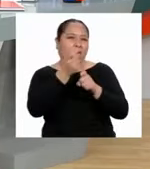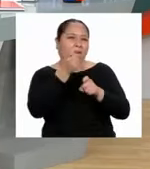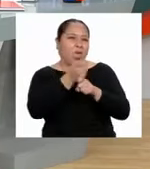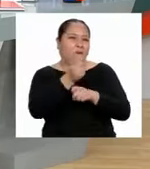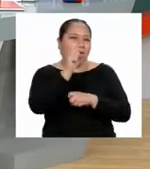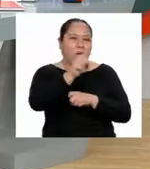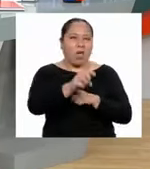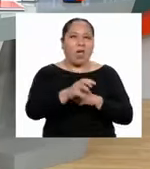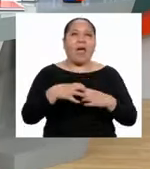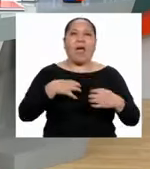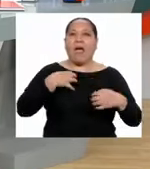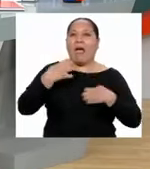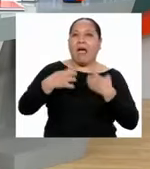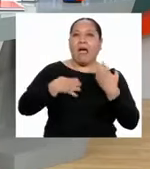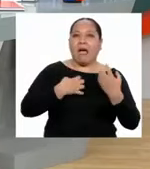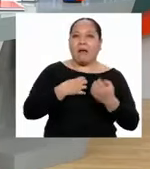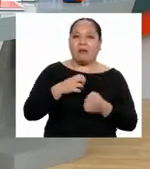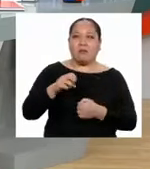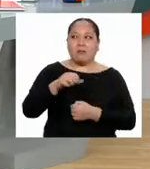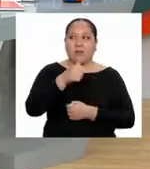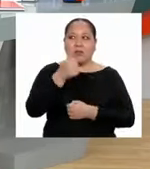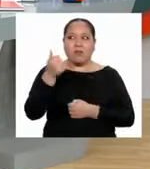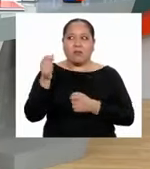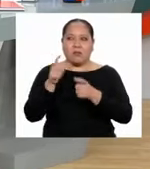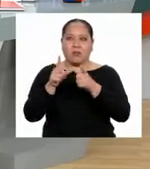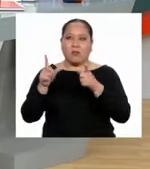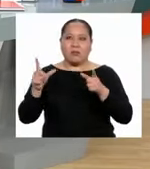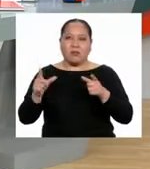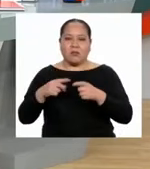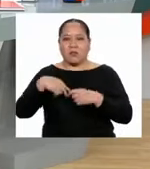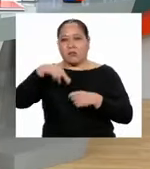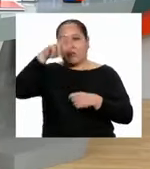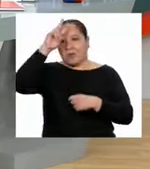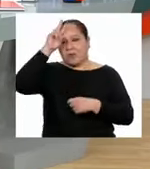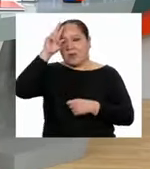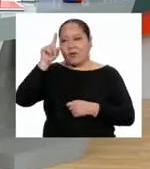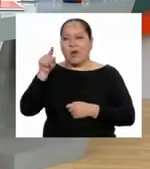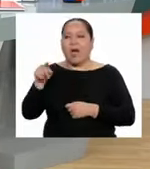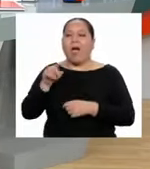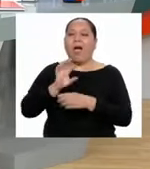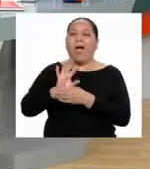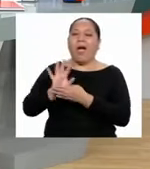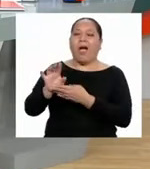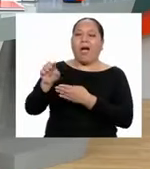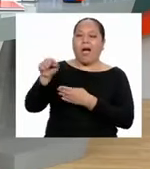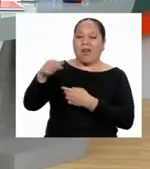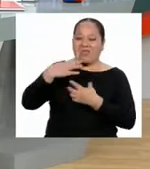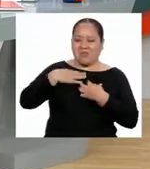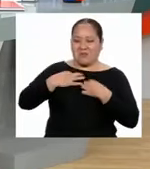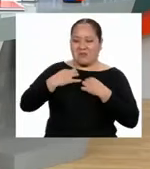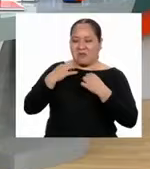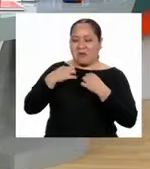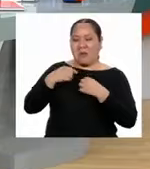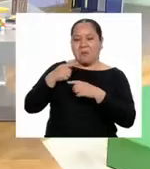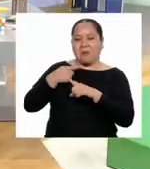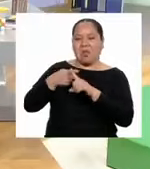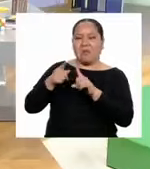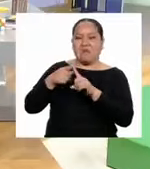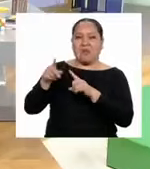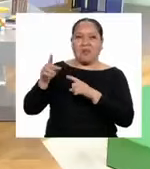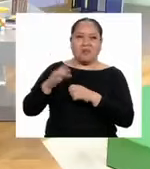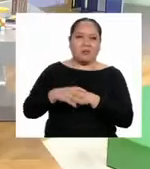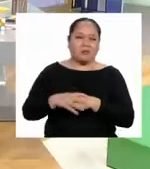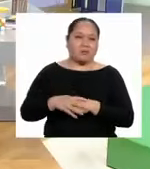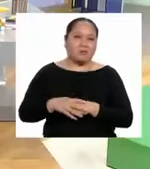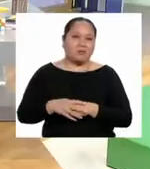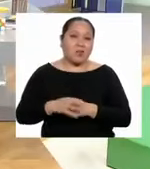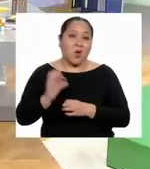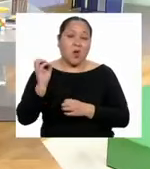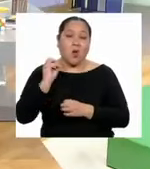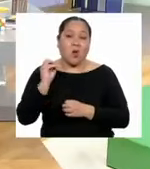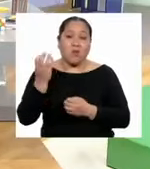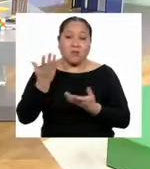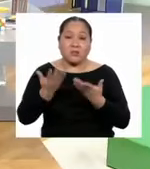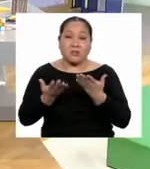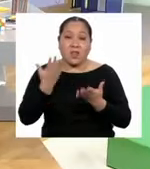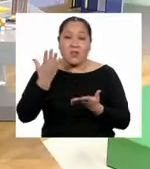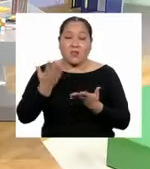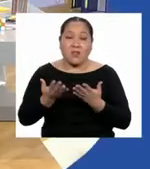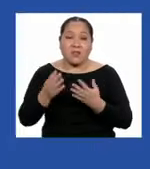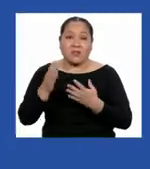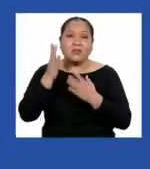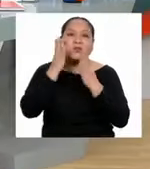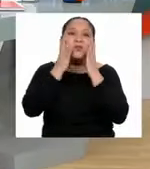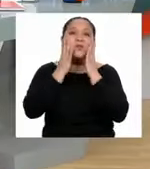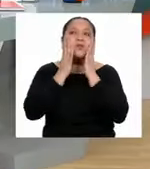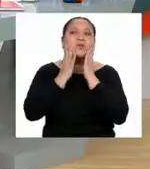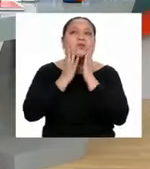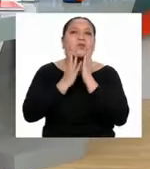demás porque vienen de otro lugar del Perú y hablan de una forma distinta o se visten diferente. O porque tienen un determinado